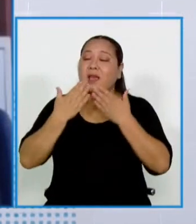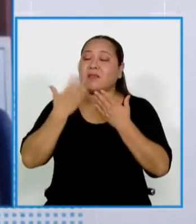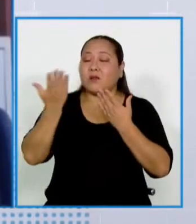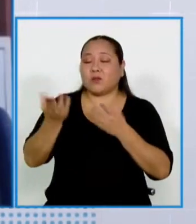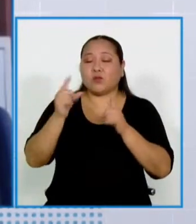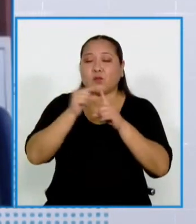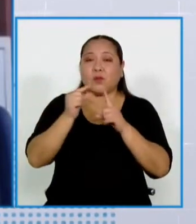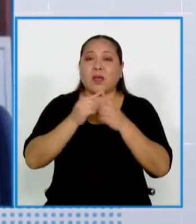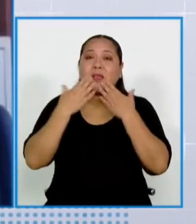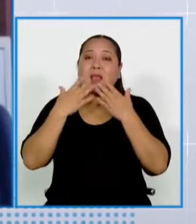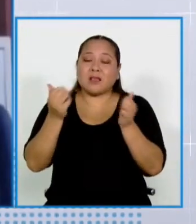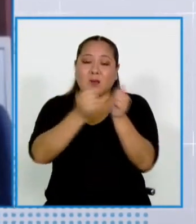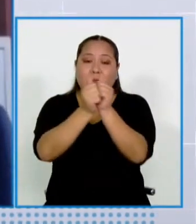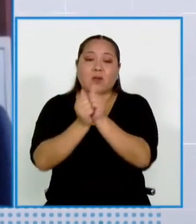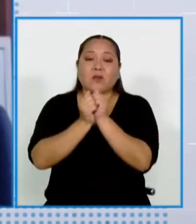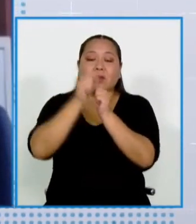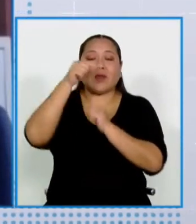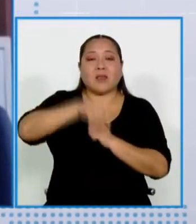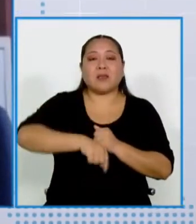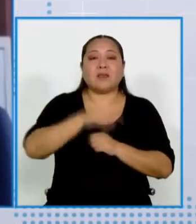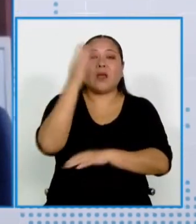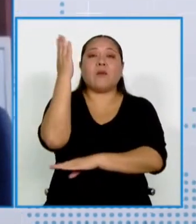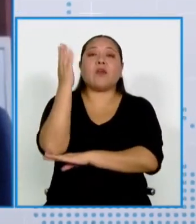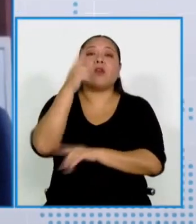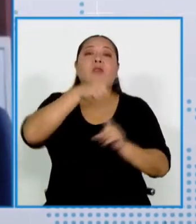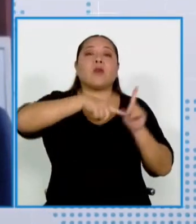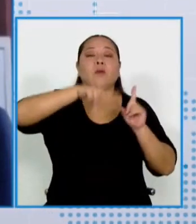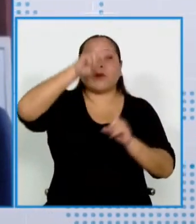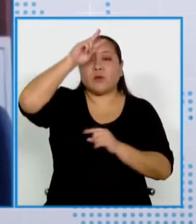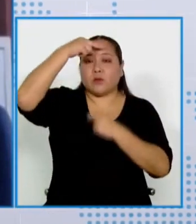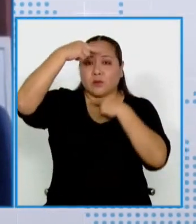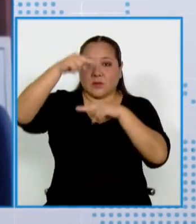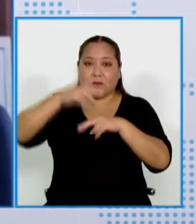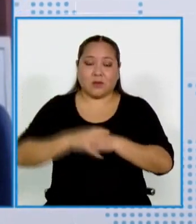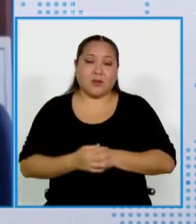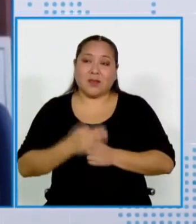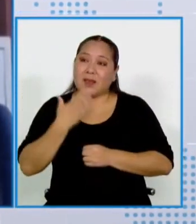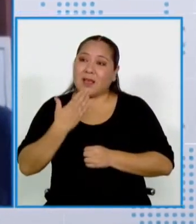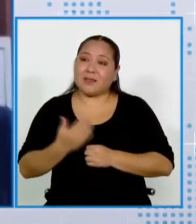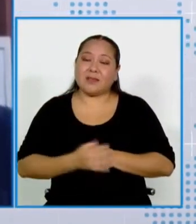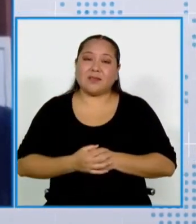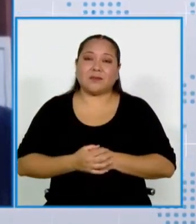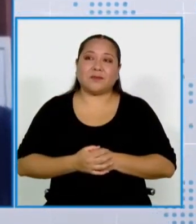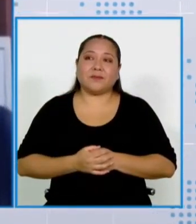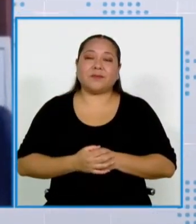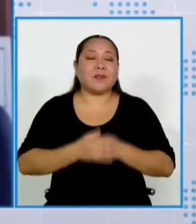Gracias por estar con nosotros en la edición del Mediodía de TV Perú Noticias. Gracias. Muchas gracias.